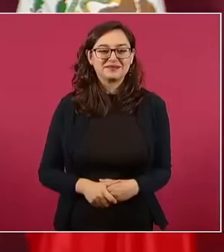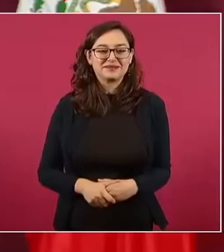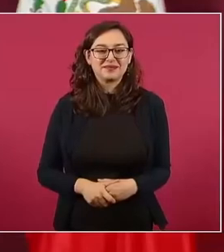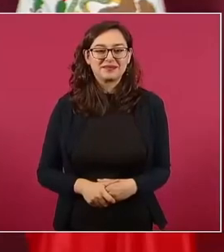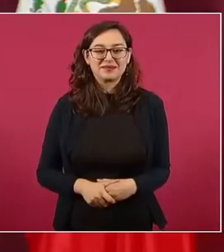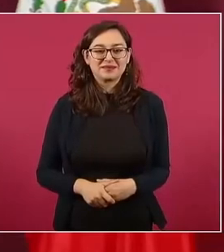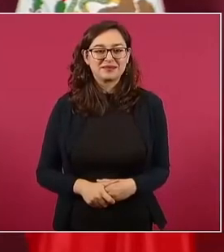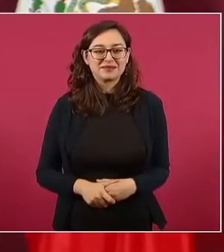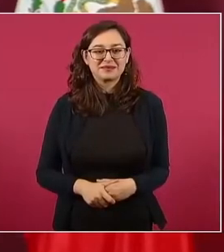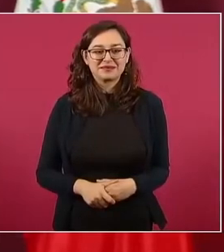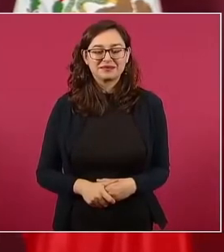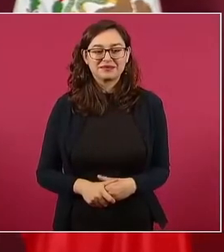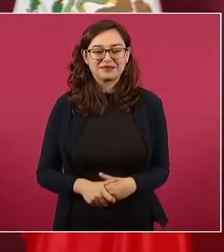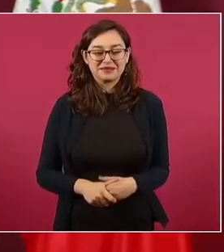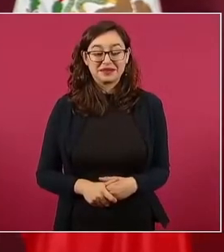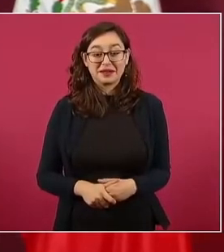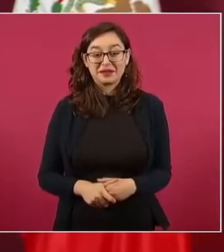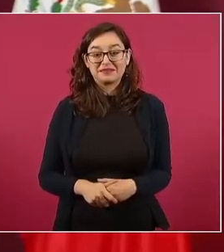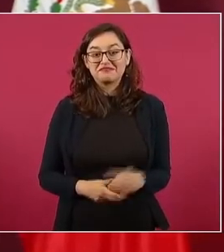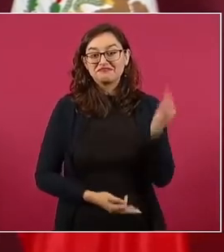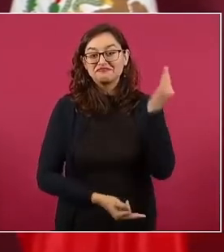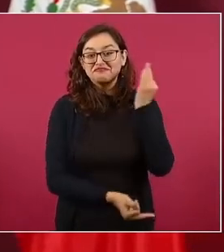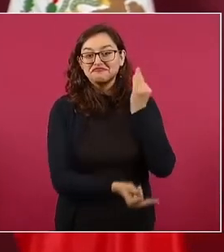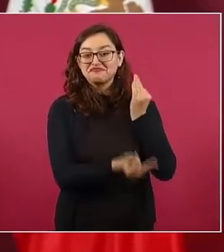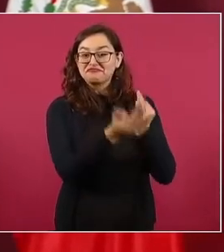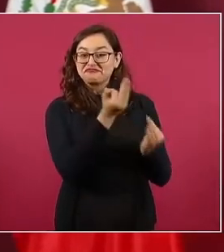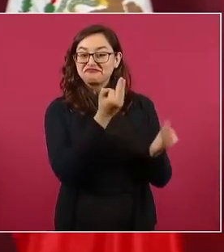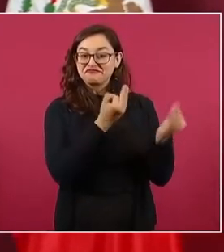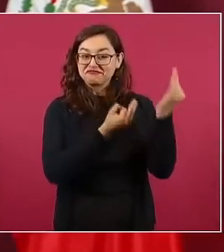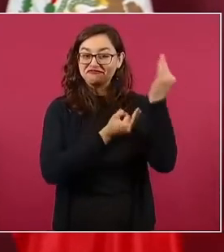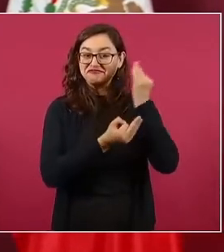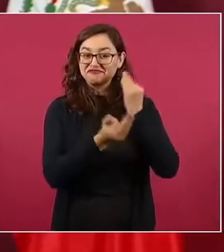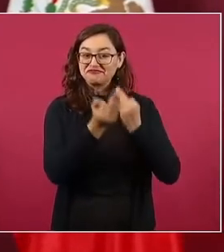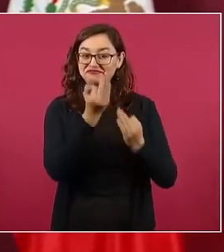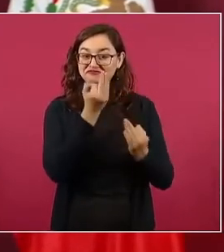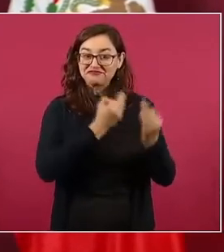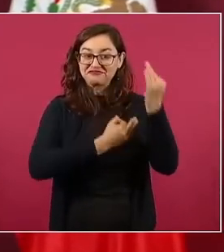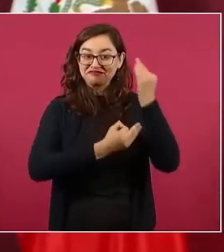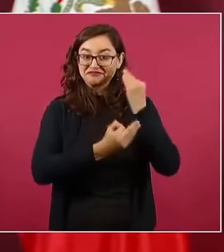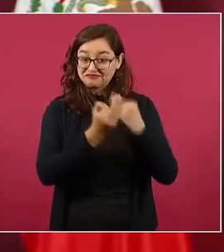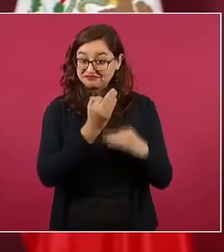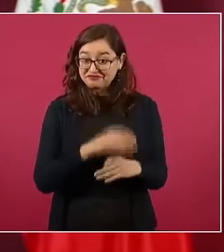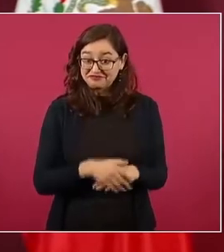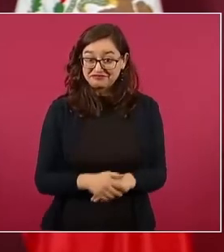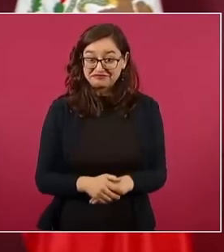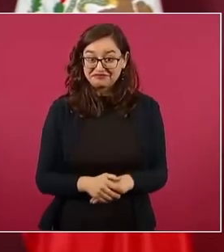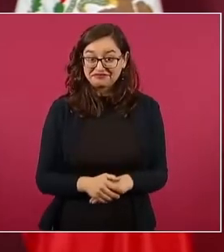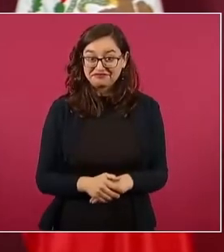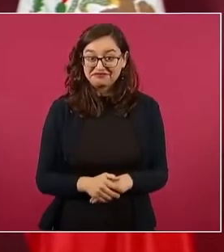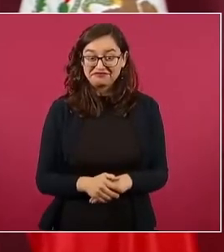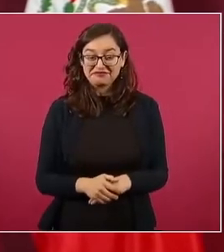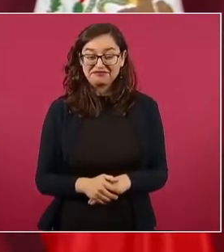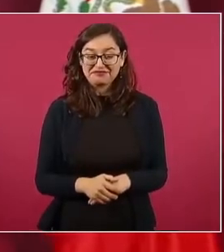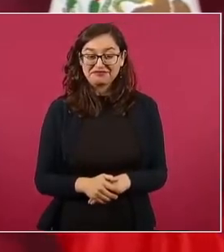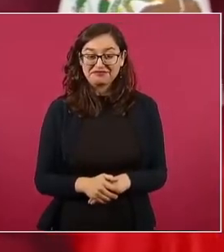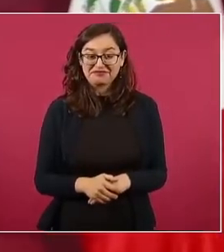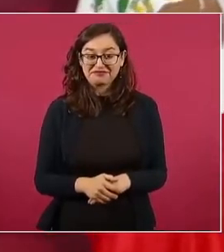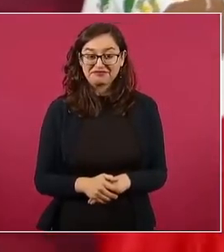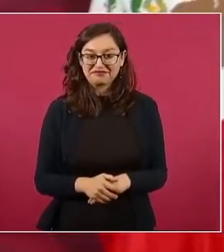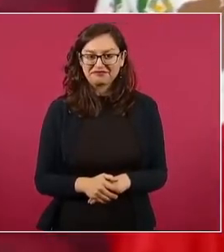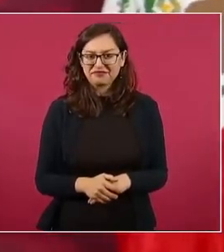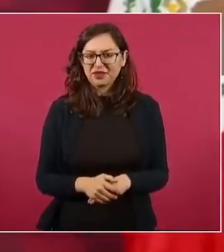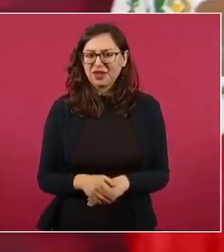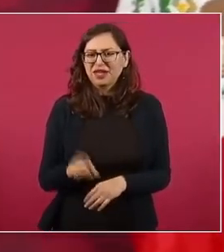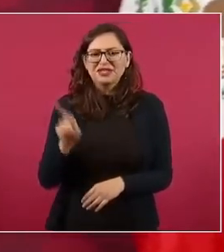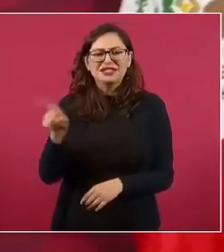Pero qué sentido